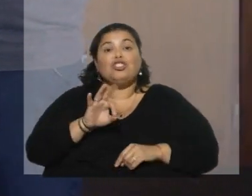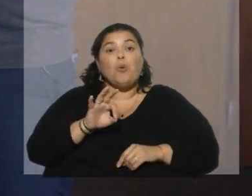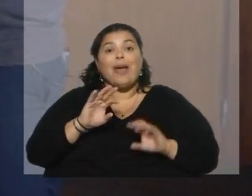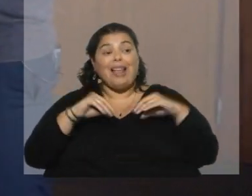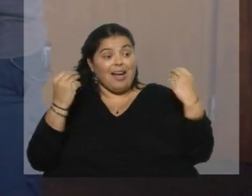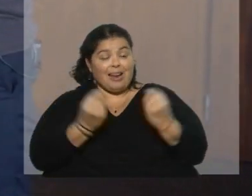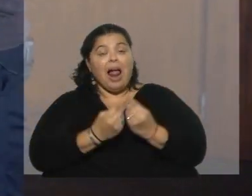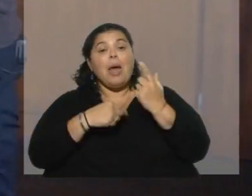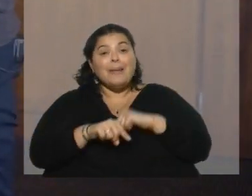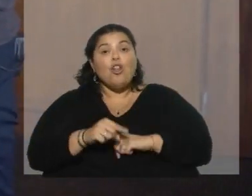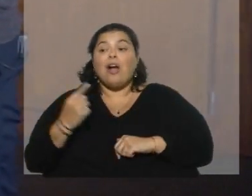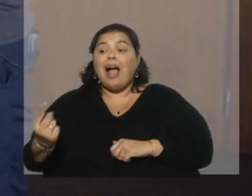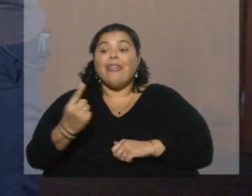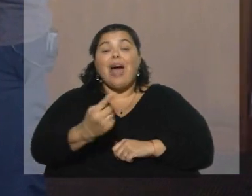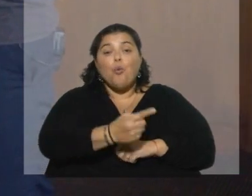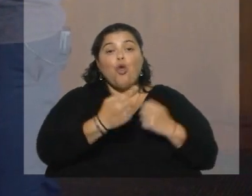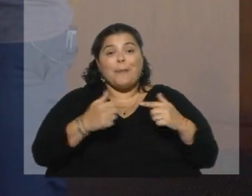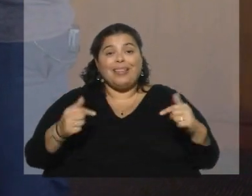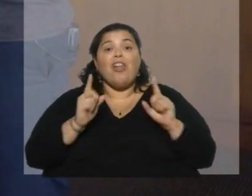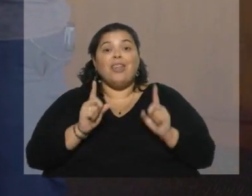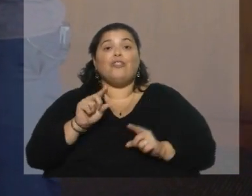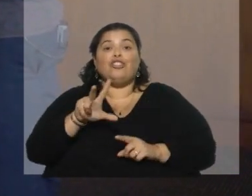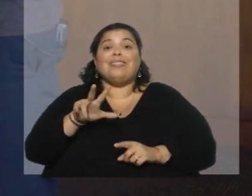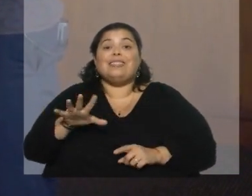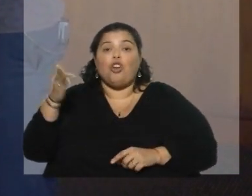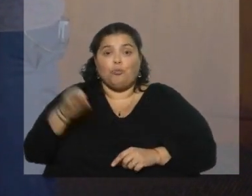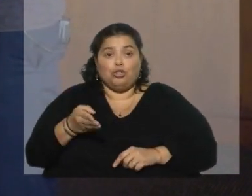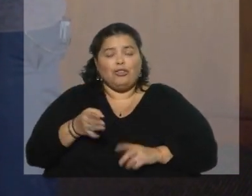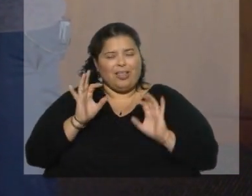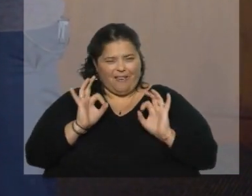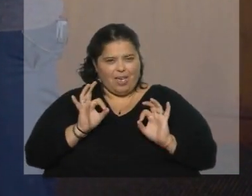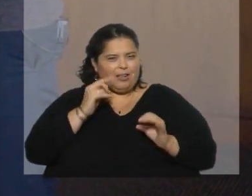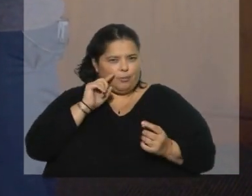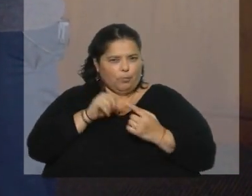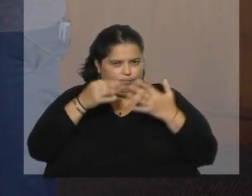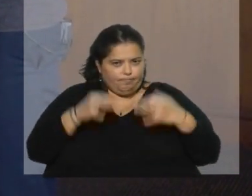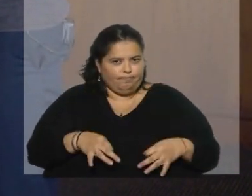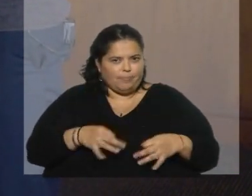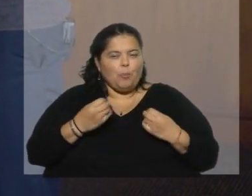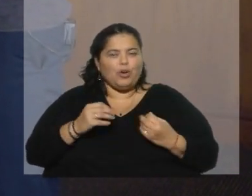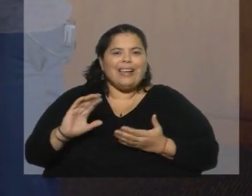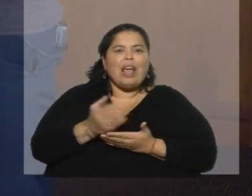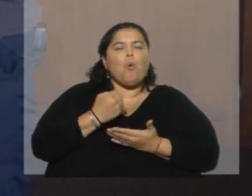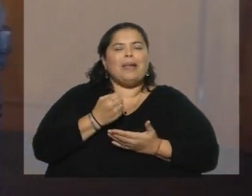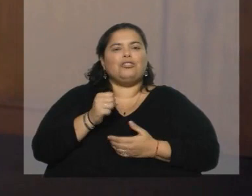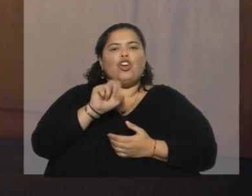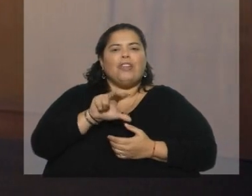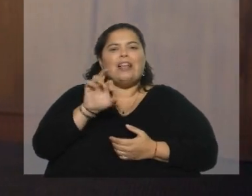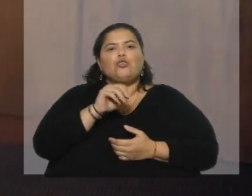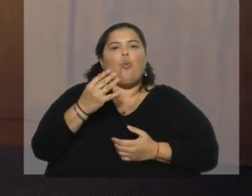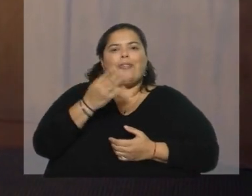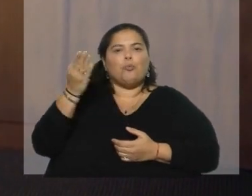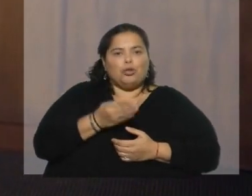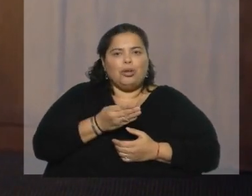35% por cada uno de los materiales. ¿Y son realistas estas metas viniendo de un 3% o 4% de recuperación? Yo no lo